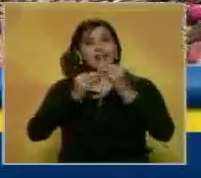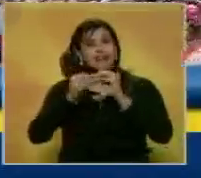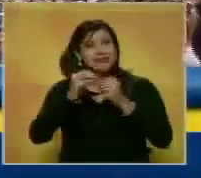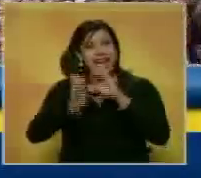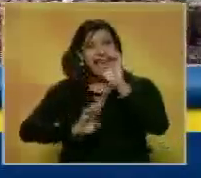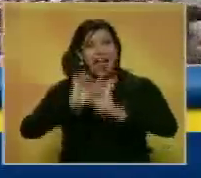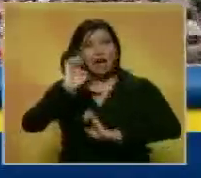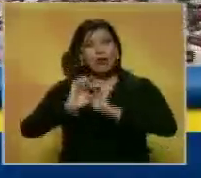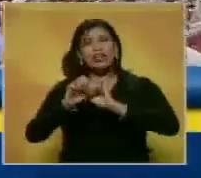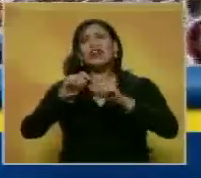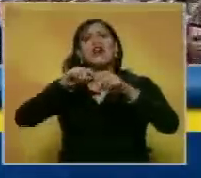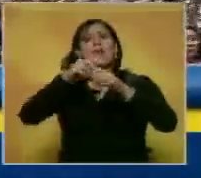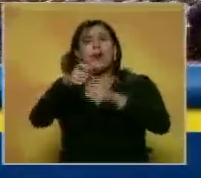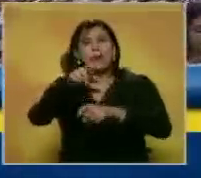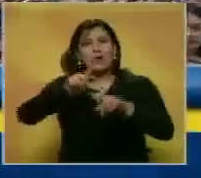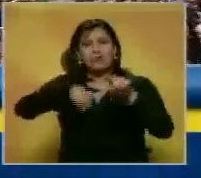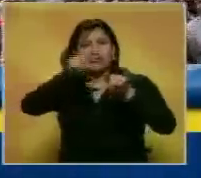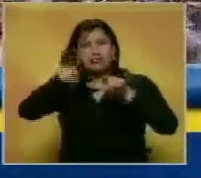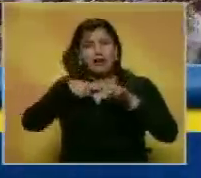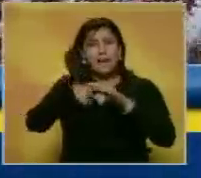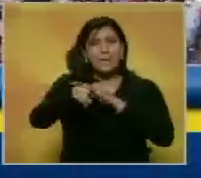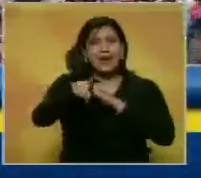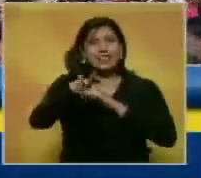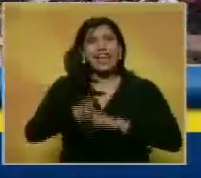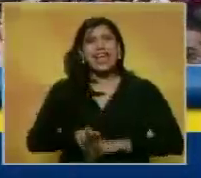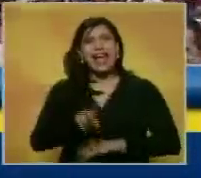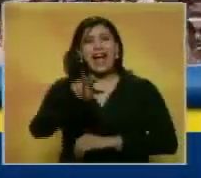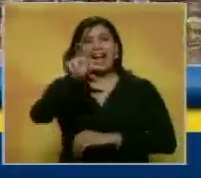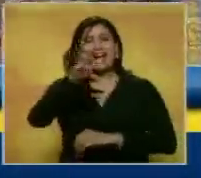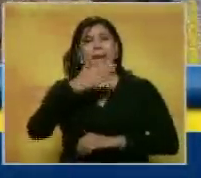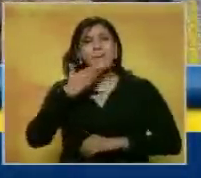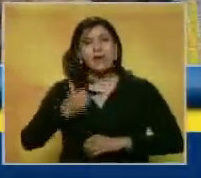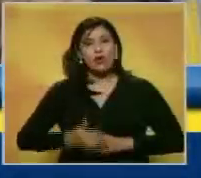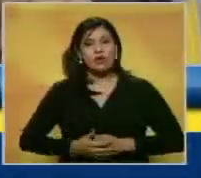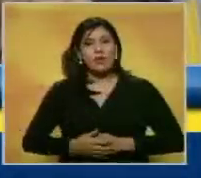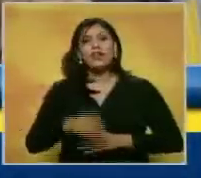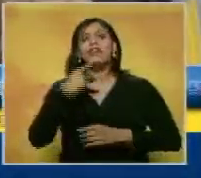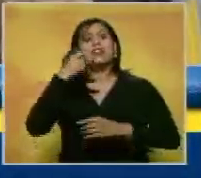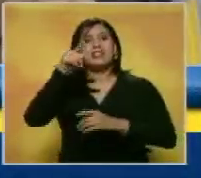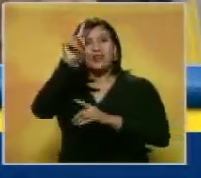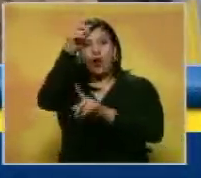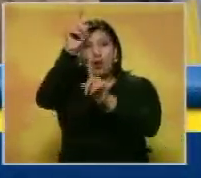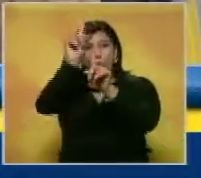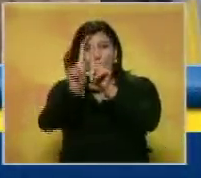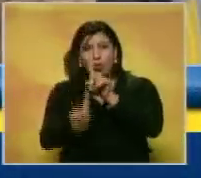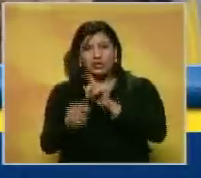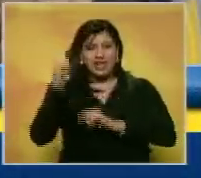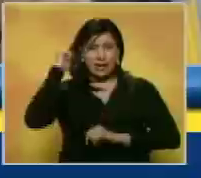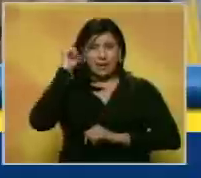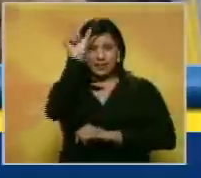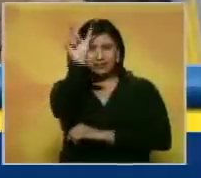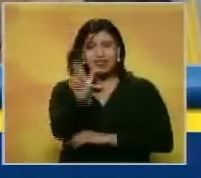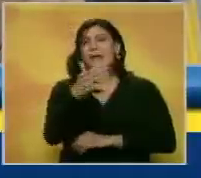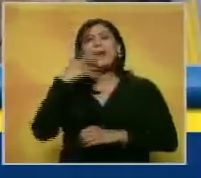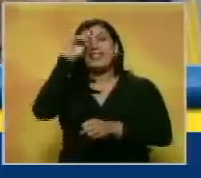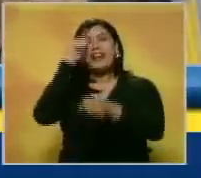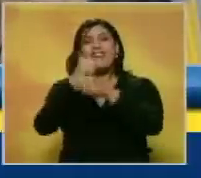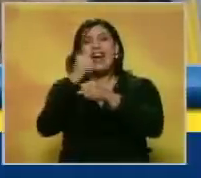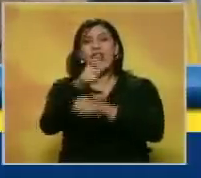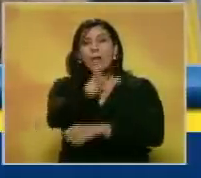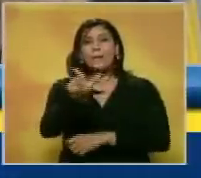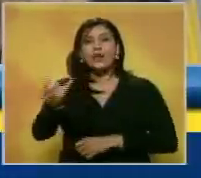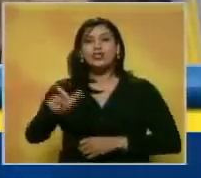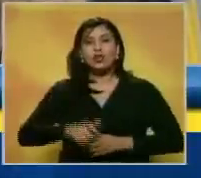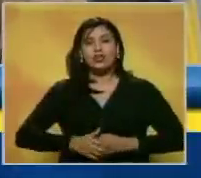elaboradas están torniquetes de acero y peldaños para escaleras mecánicas. Su columna vertebral, la clase obrera, los